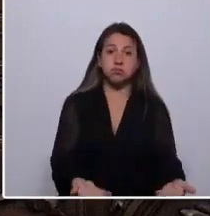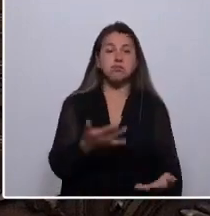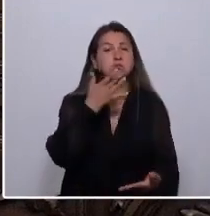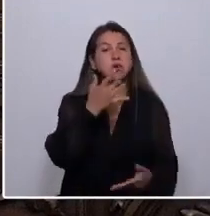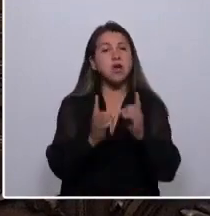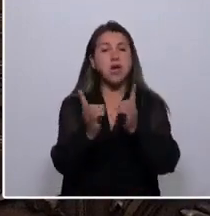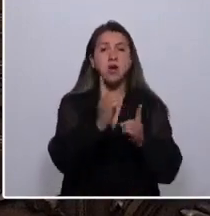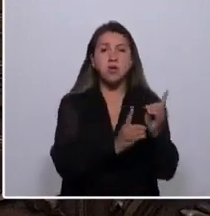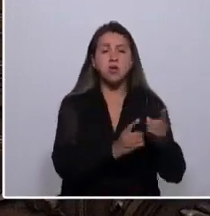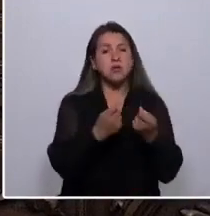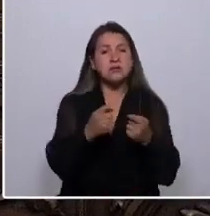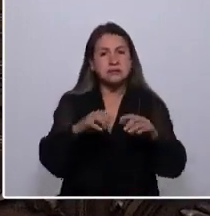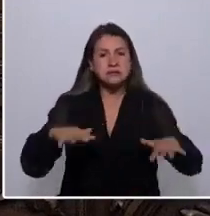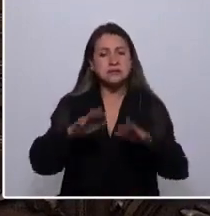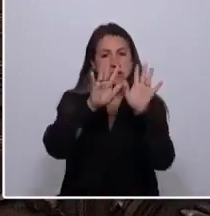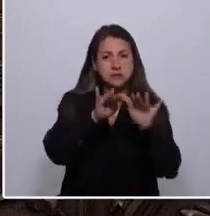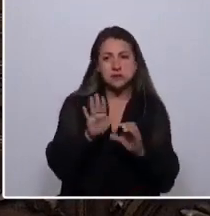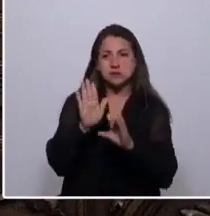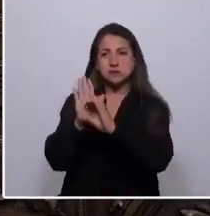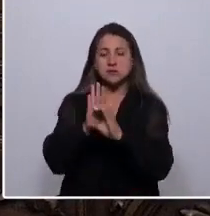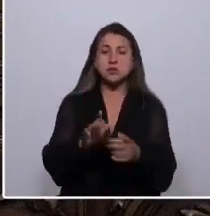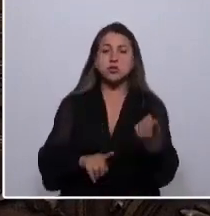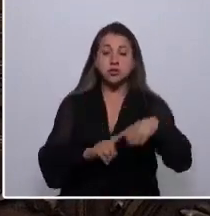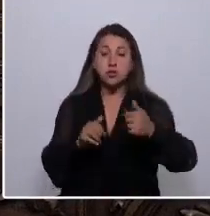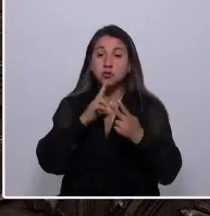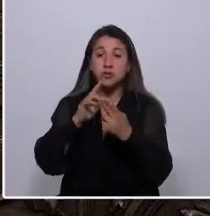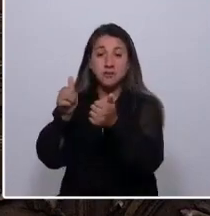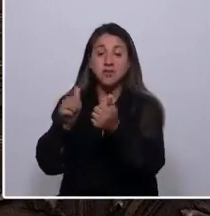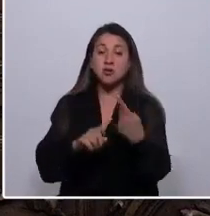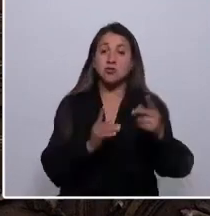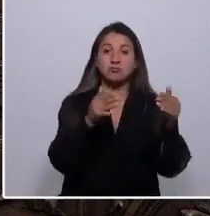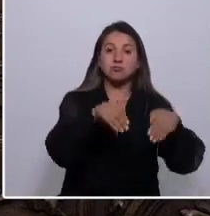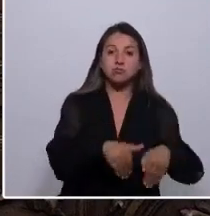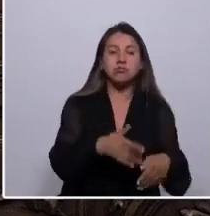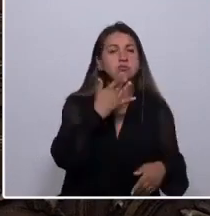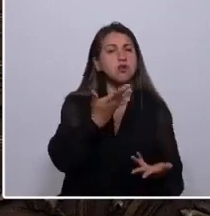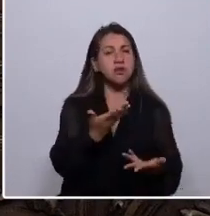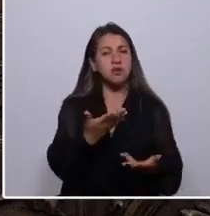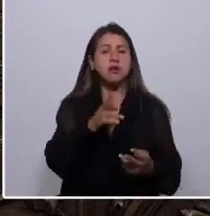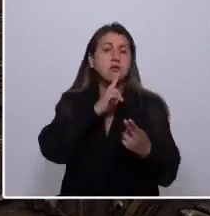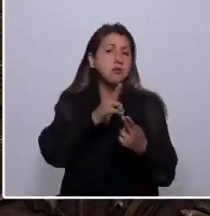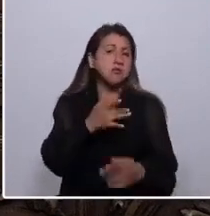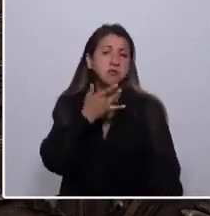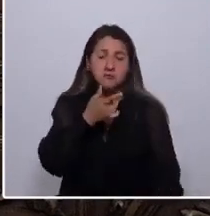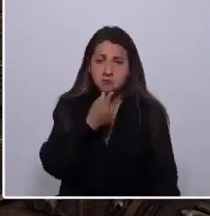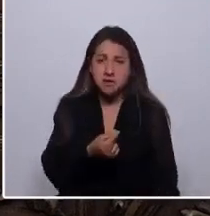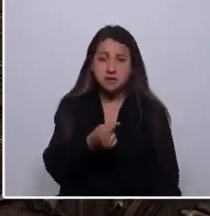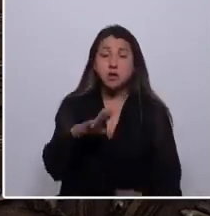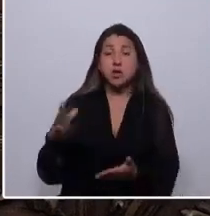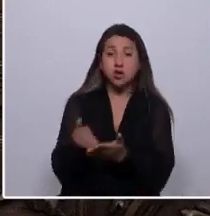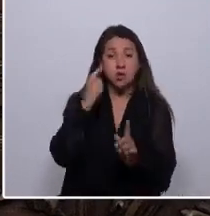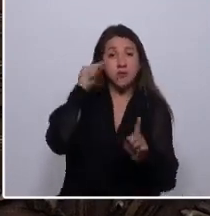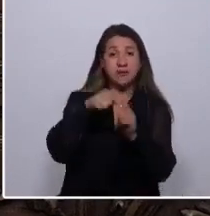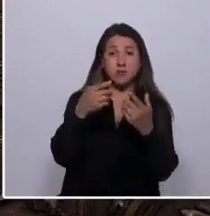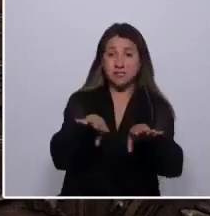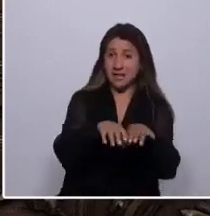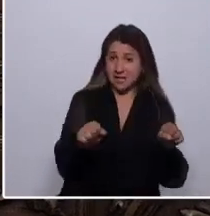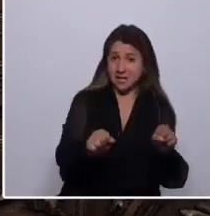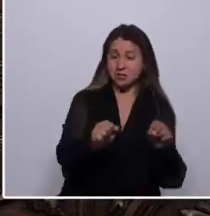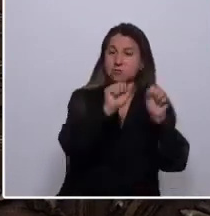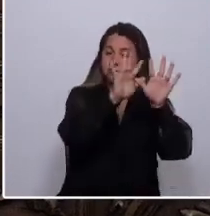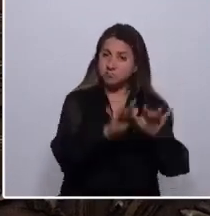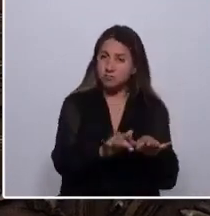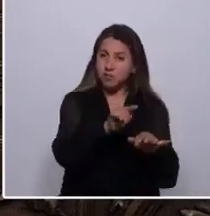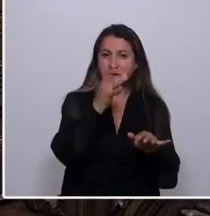algunos intentos constitucionales fracasan y otros no? Para mí la respuesta es simple. Logran sus objetivos los que se escribieron